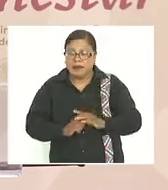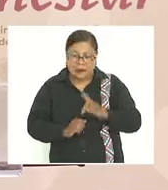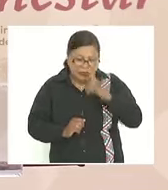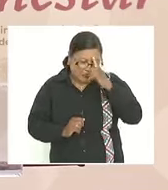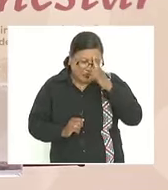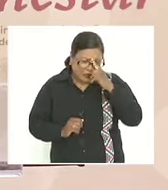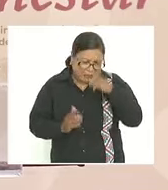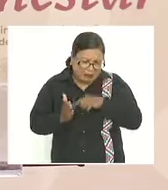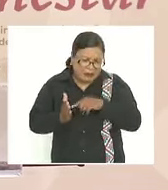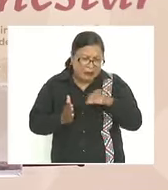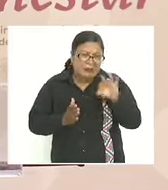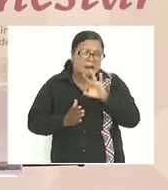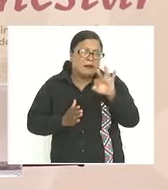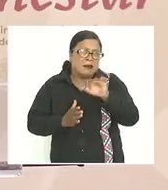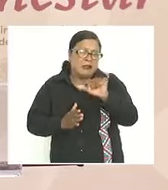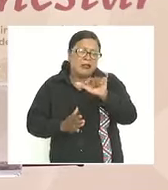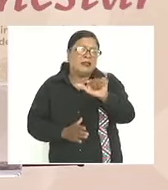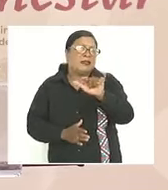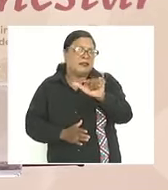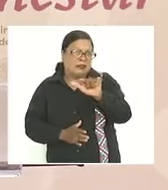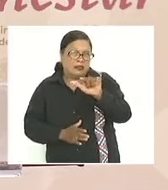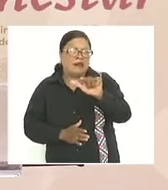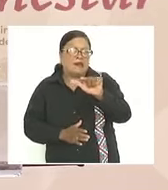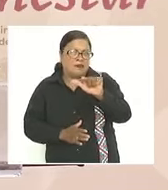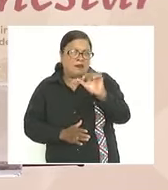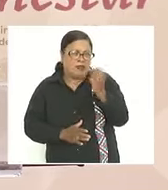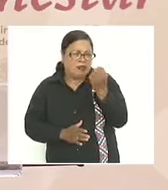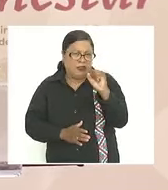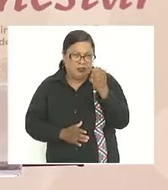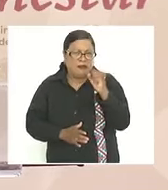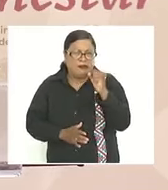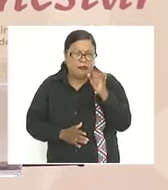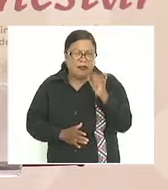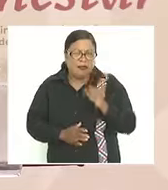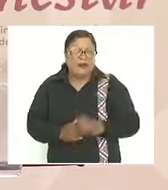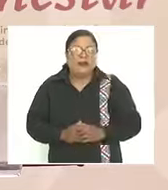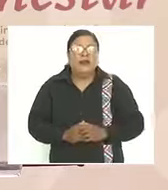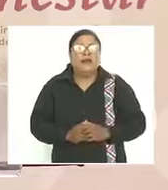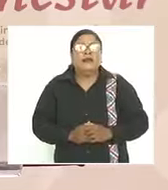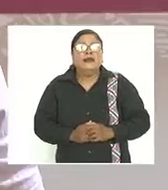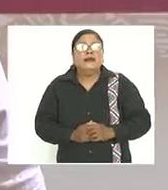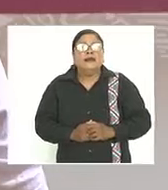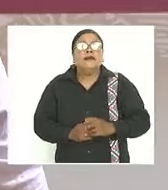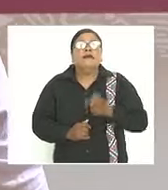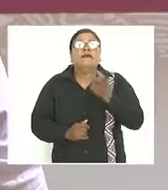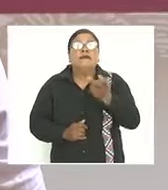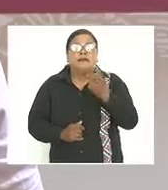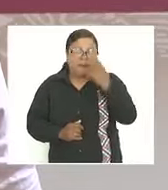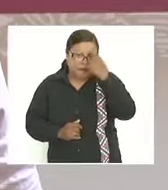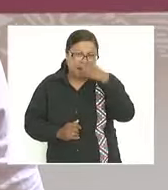17 de septiembre ya vamos a